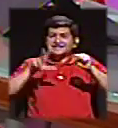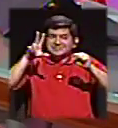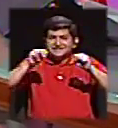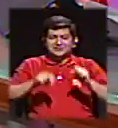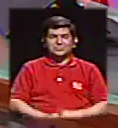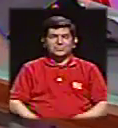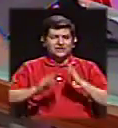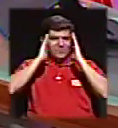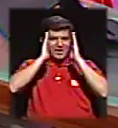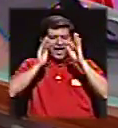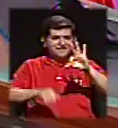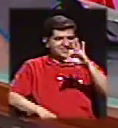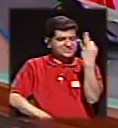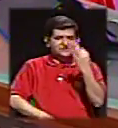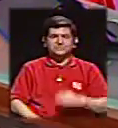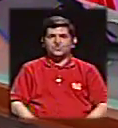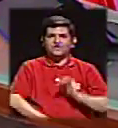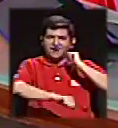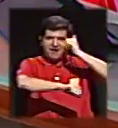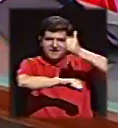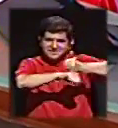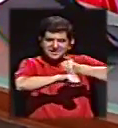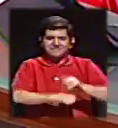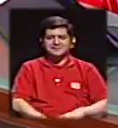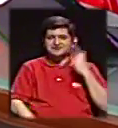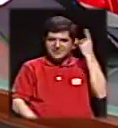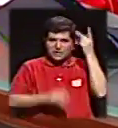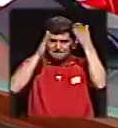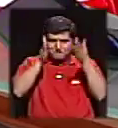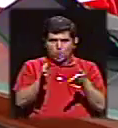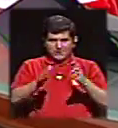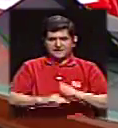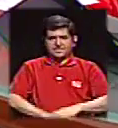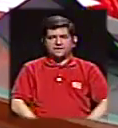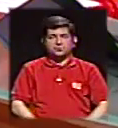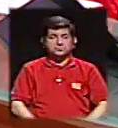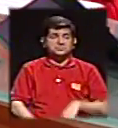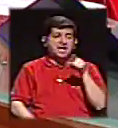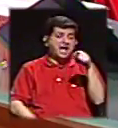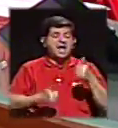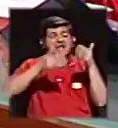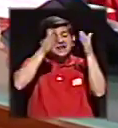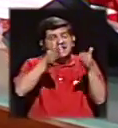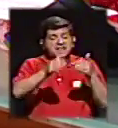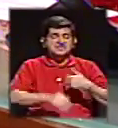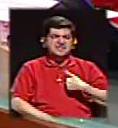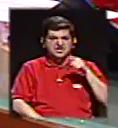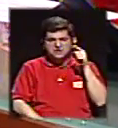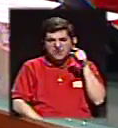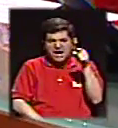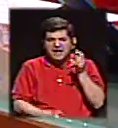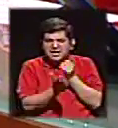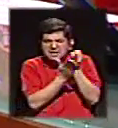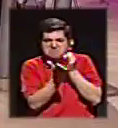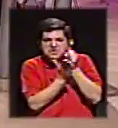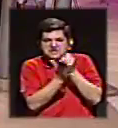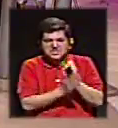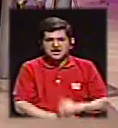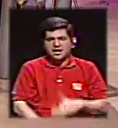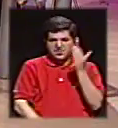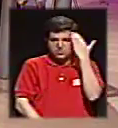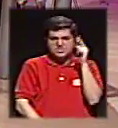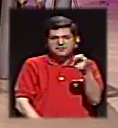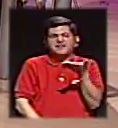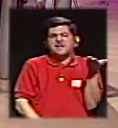el enfoque cobertura estaba impuesta desde los políticos, porque era fulano es el candidato, vamos a investigar, o qué